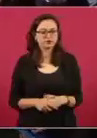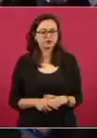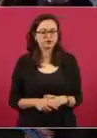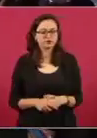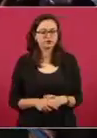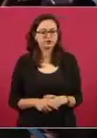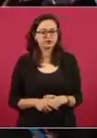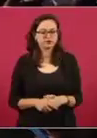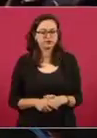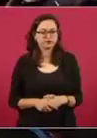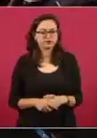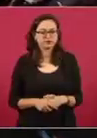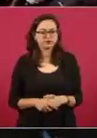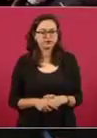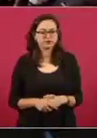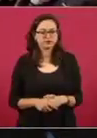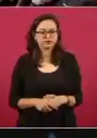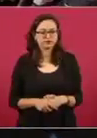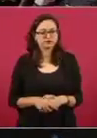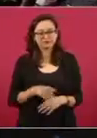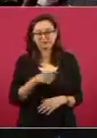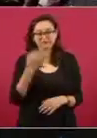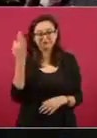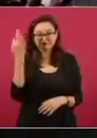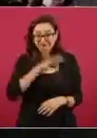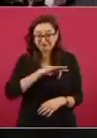Miren, esto es falso.